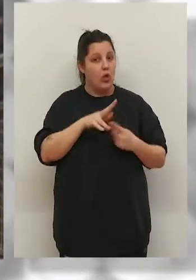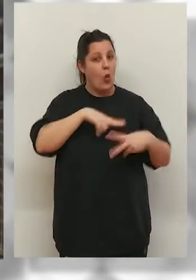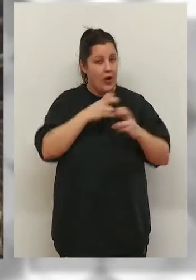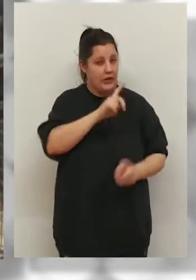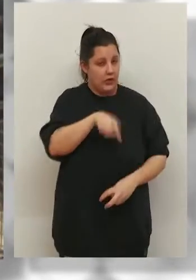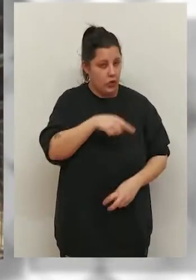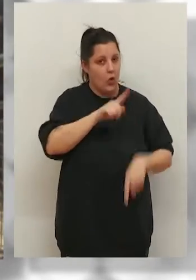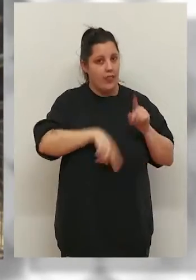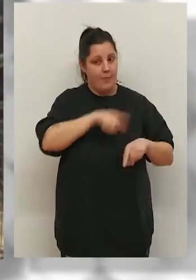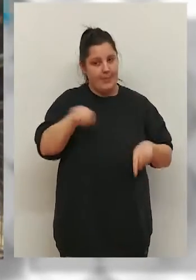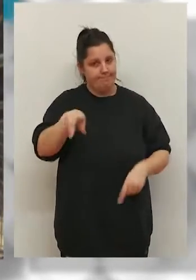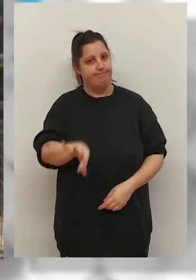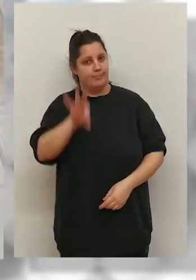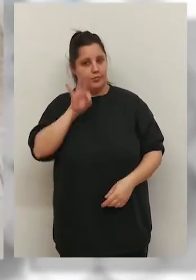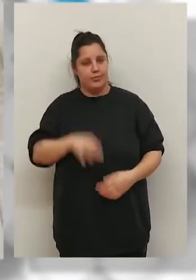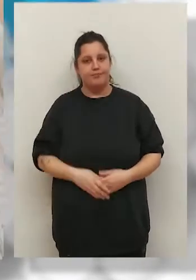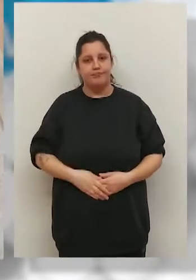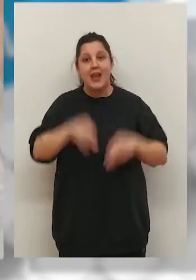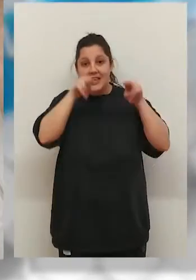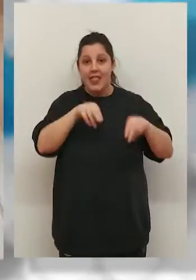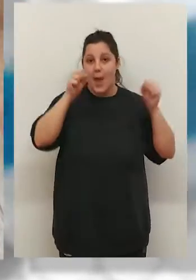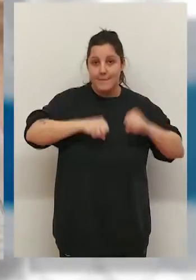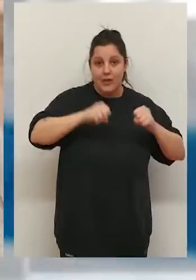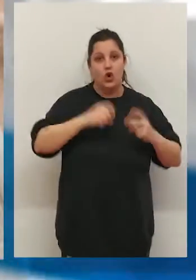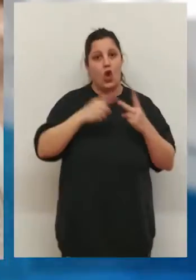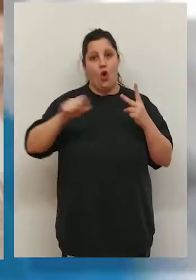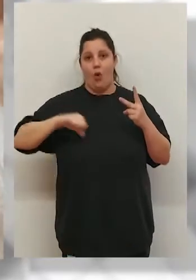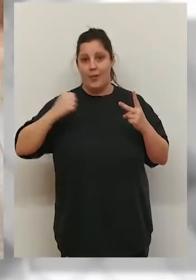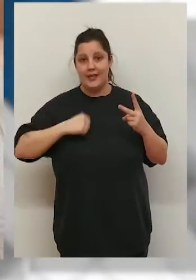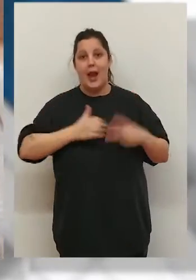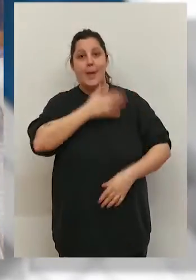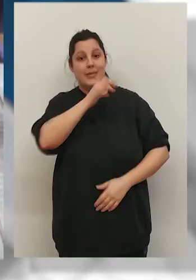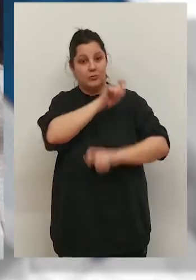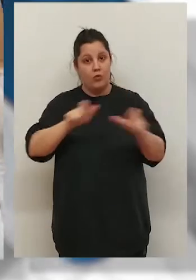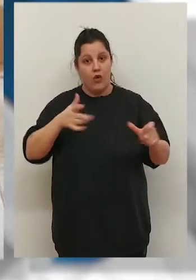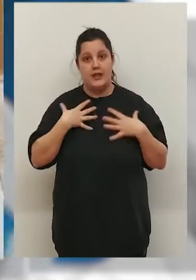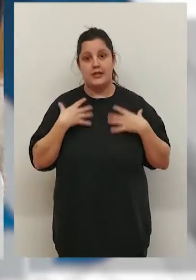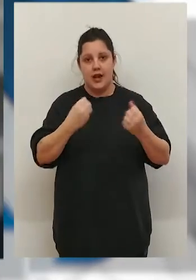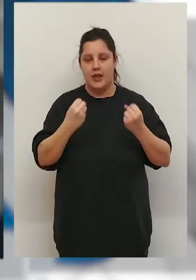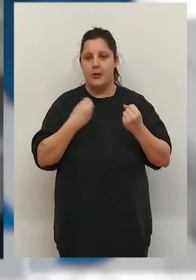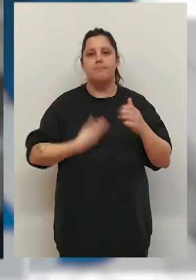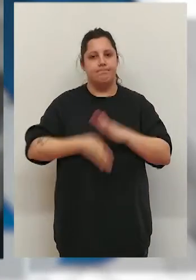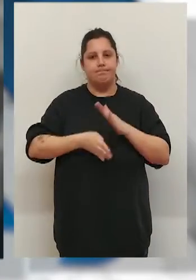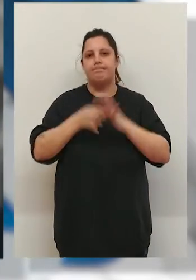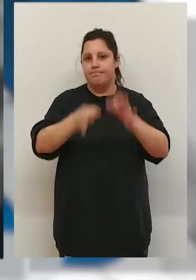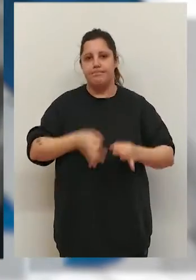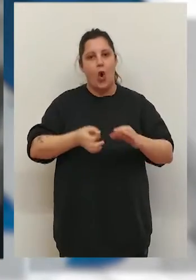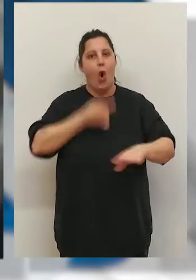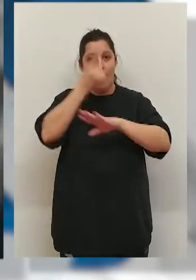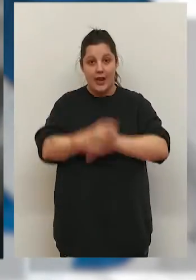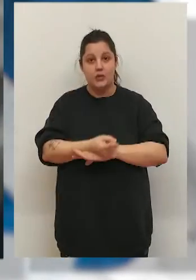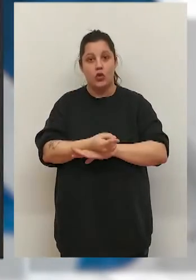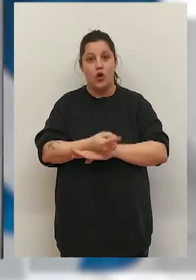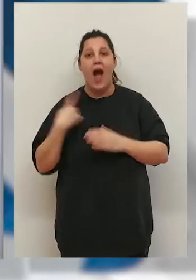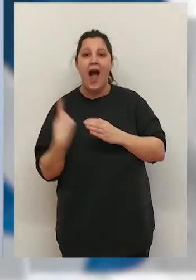la situación concreta de cuarentena que tiene que superar. En las residencias de mayores y hospitales así como para el personal sanitario seguirán siendo sin embargo